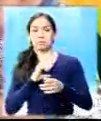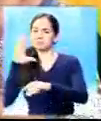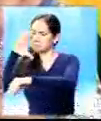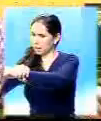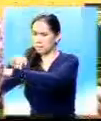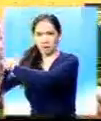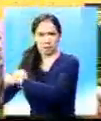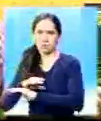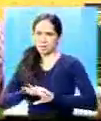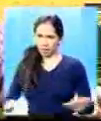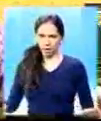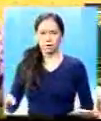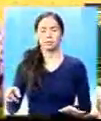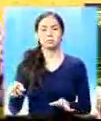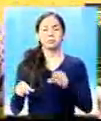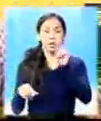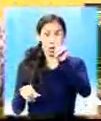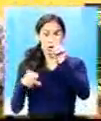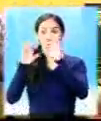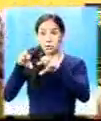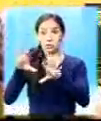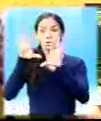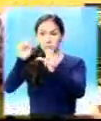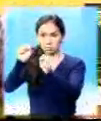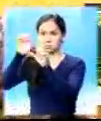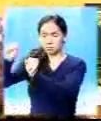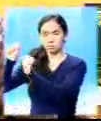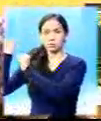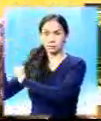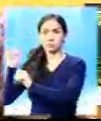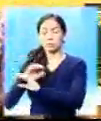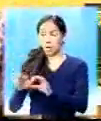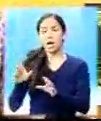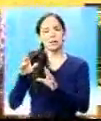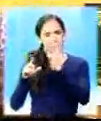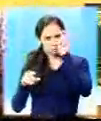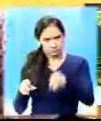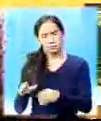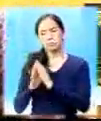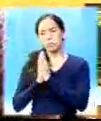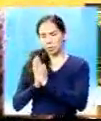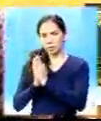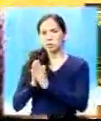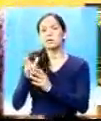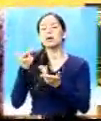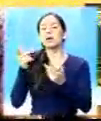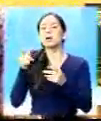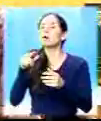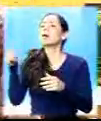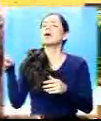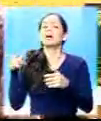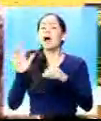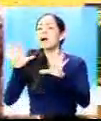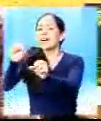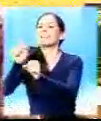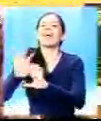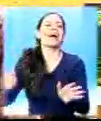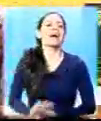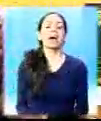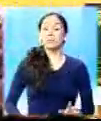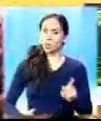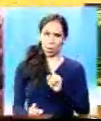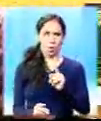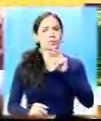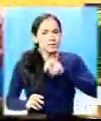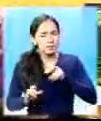hemos visto que estas dos personas fueron capturadas, nosotros hemos pedido, bueno, que se retome, digamos, el